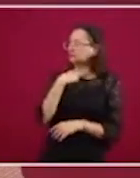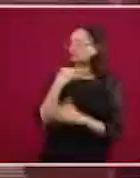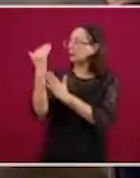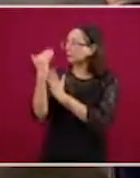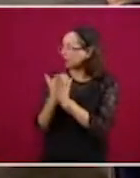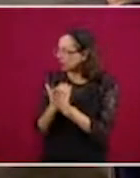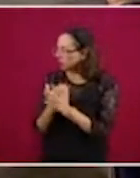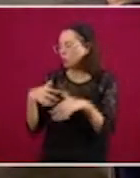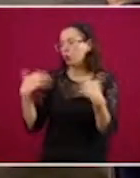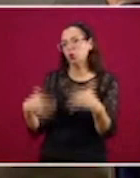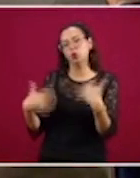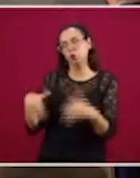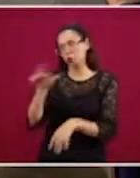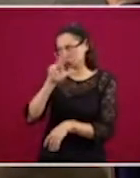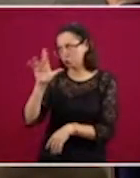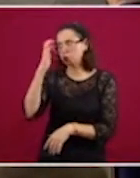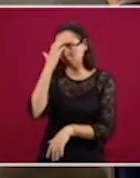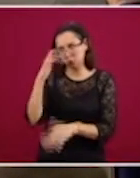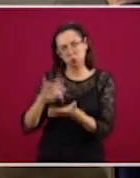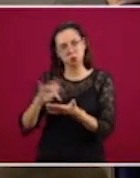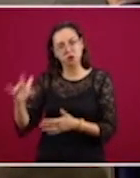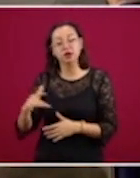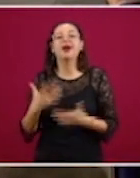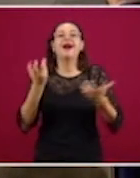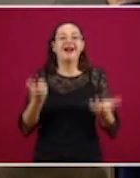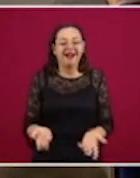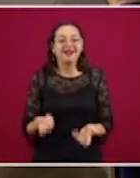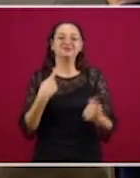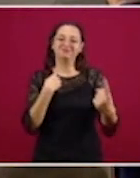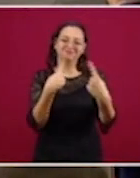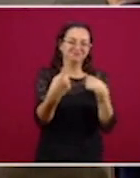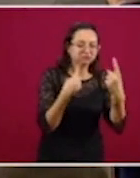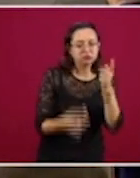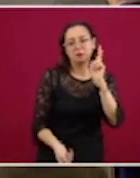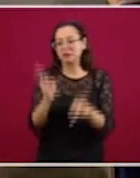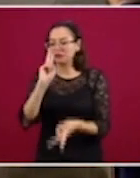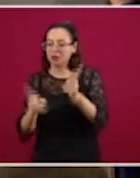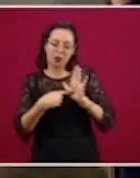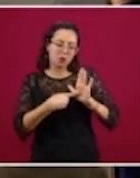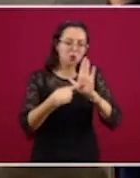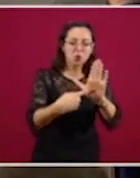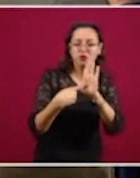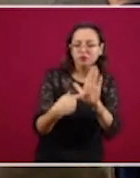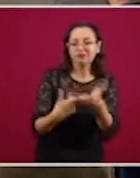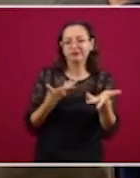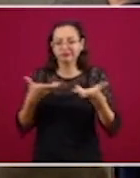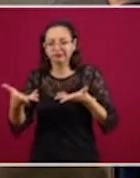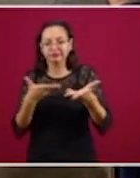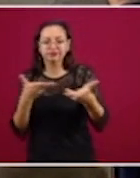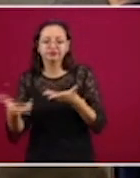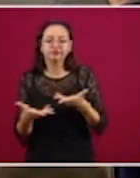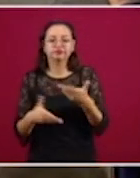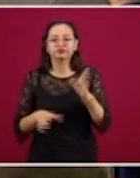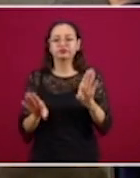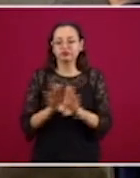Todo esto se logra hablando, explicando, diciéndoles cuál es la posición de México, hacia dónde